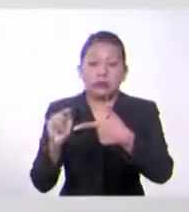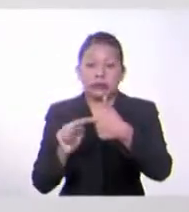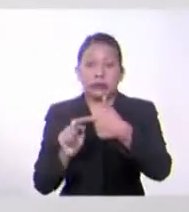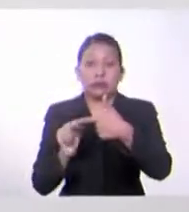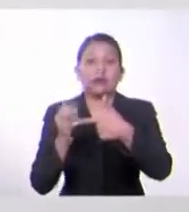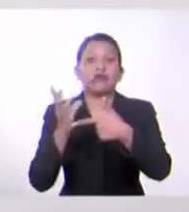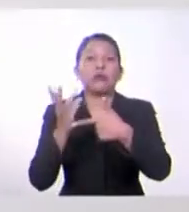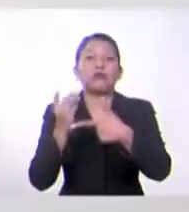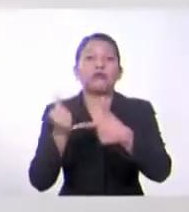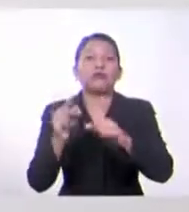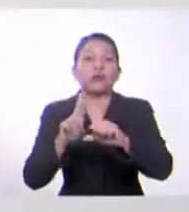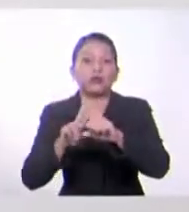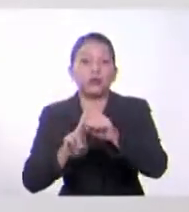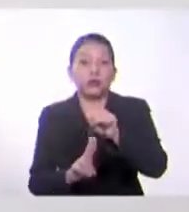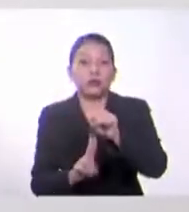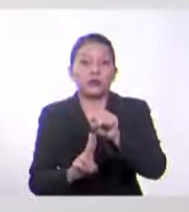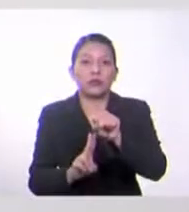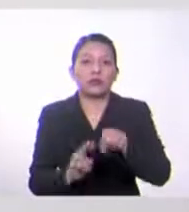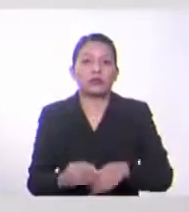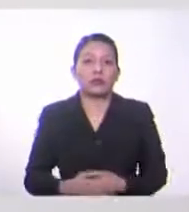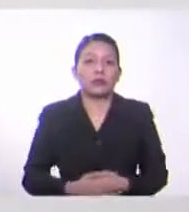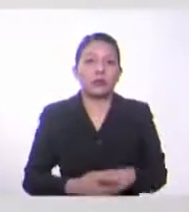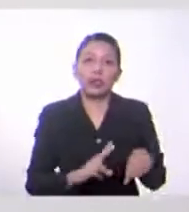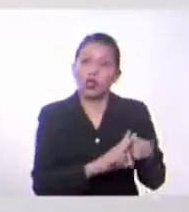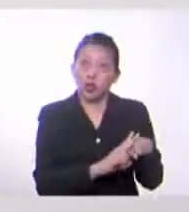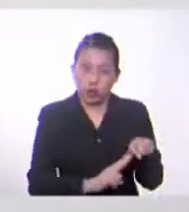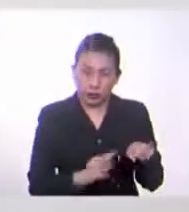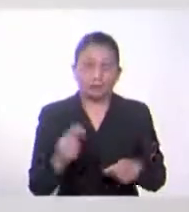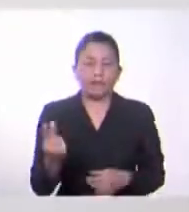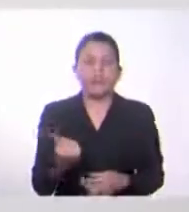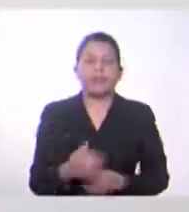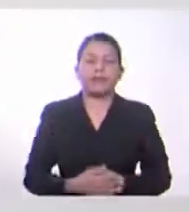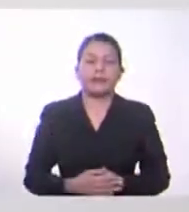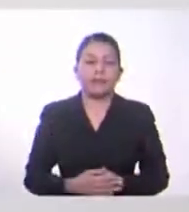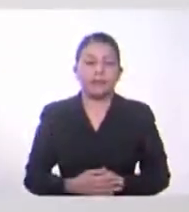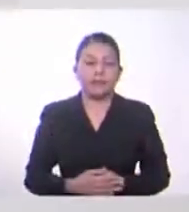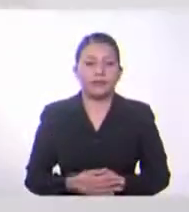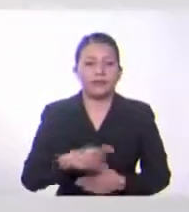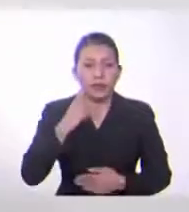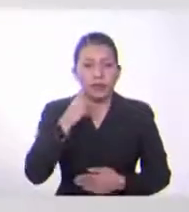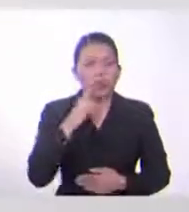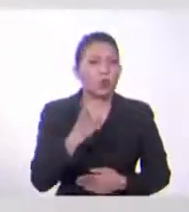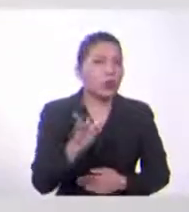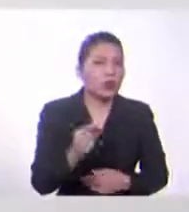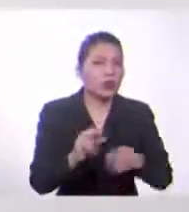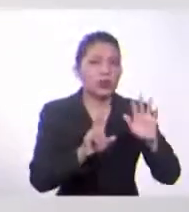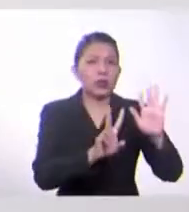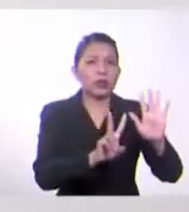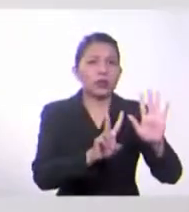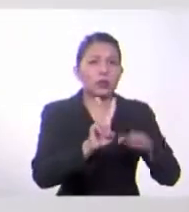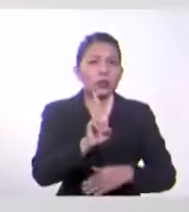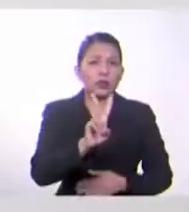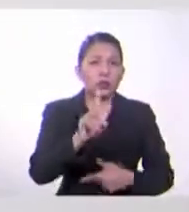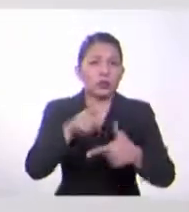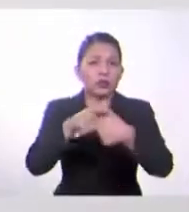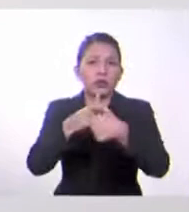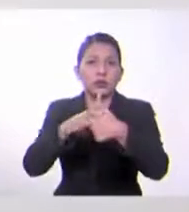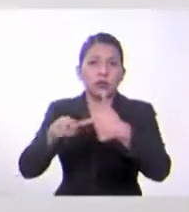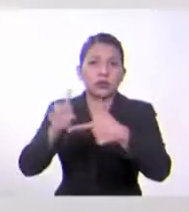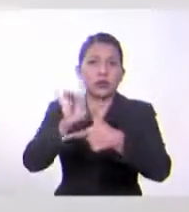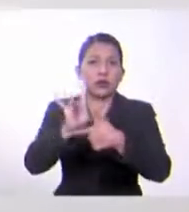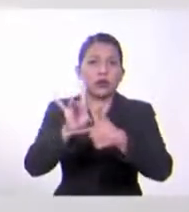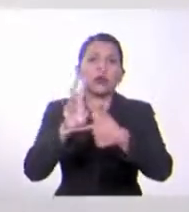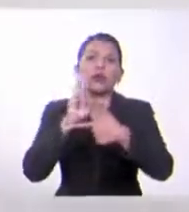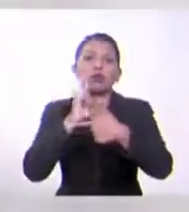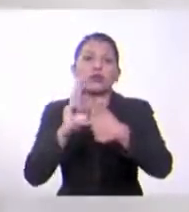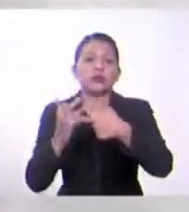de mi reloj. Así que, ahora viene lo fácil. ¿Cuánto es 72 entre 8? ¡Nueve! Así es,